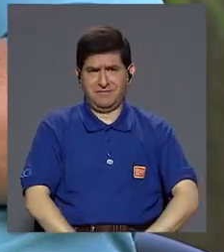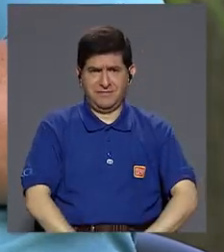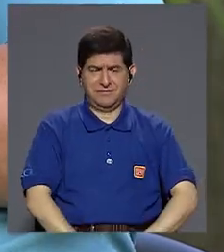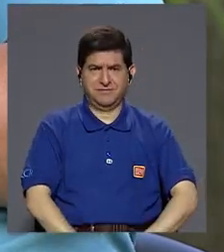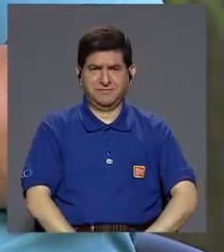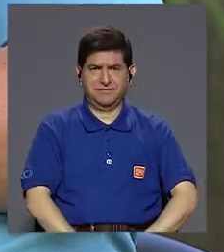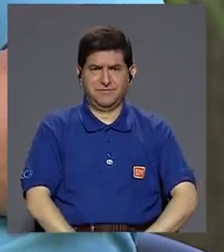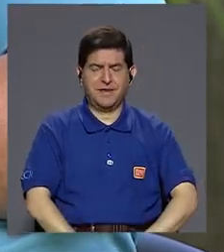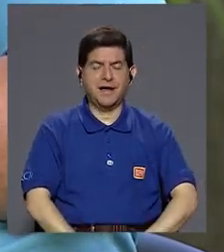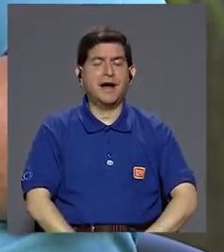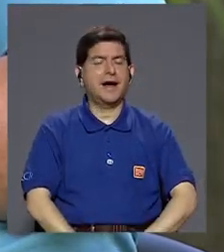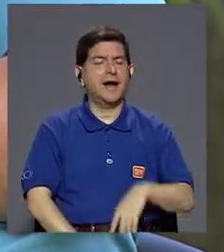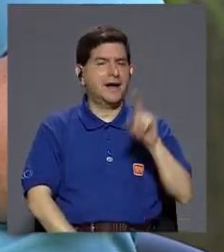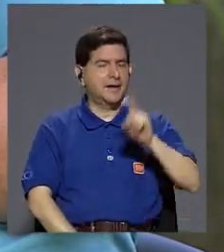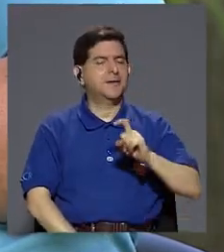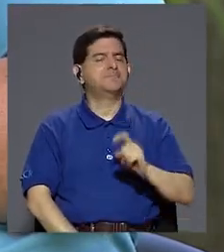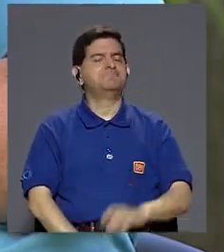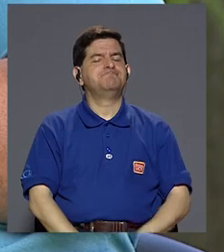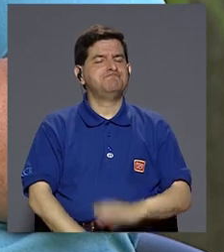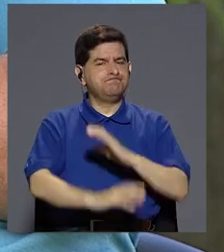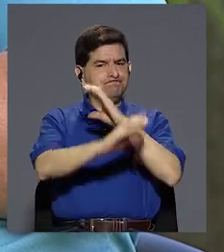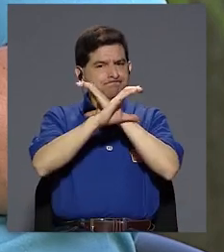Entonces, por eso es que hay que tener cuidado.